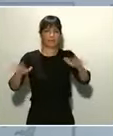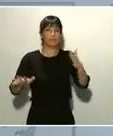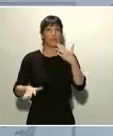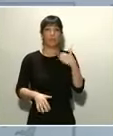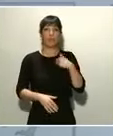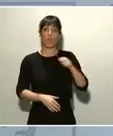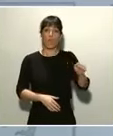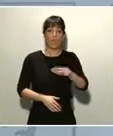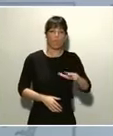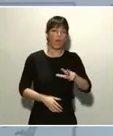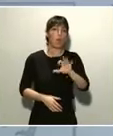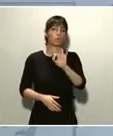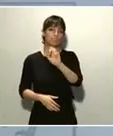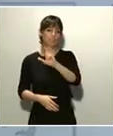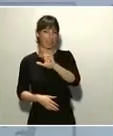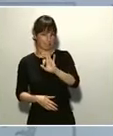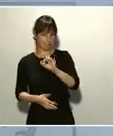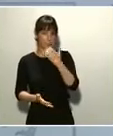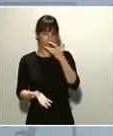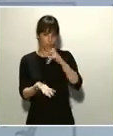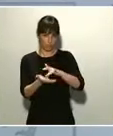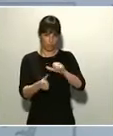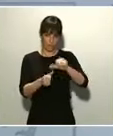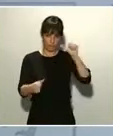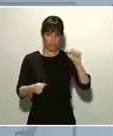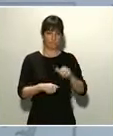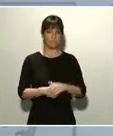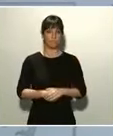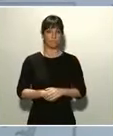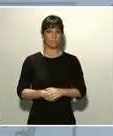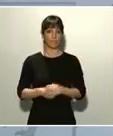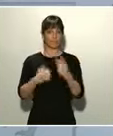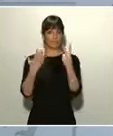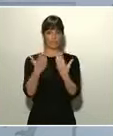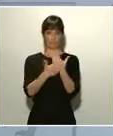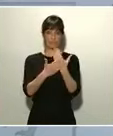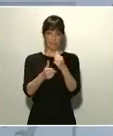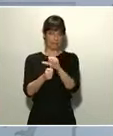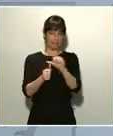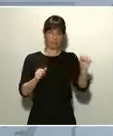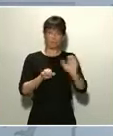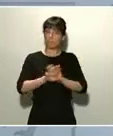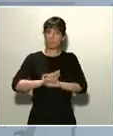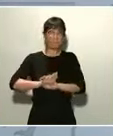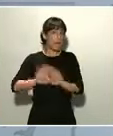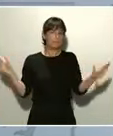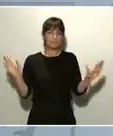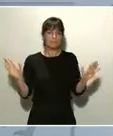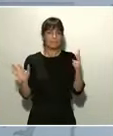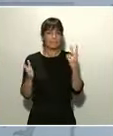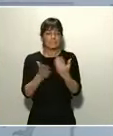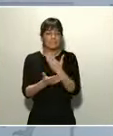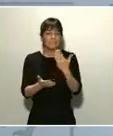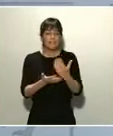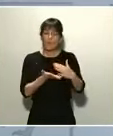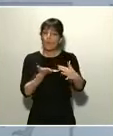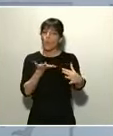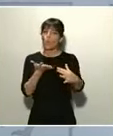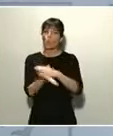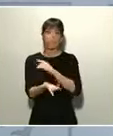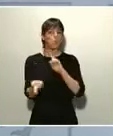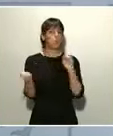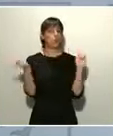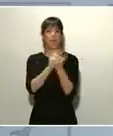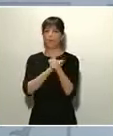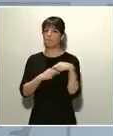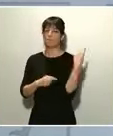Han transcurrido sólo siete días, pero estos siete días nos han cambiado. Han cambiado nuestra forma de valorar lo